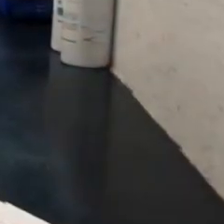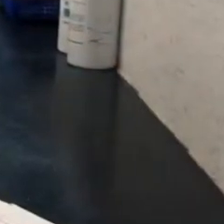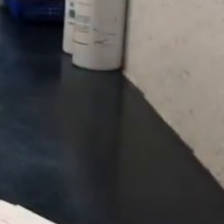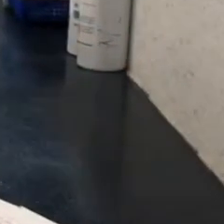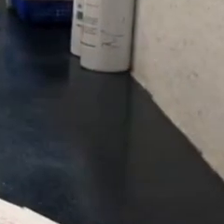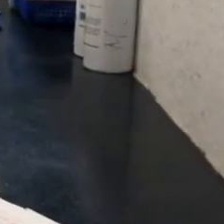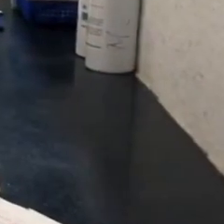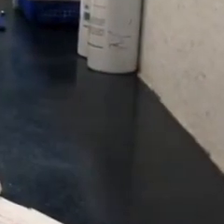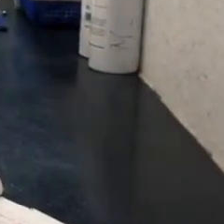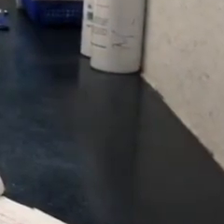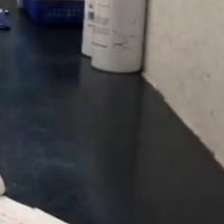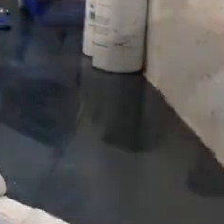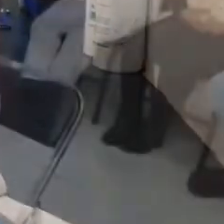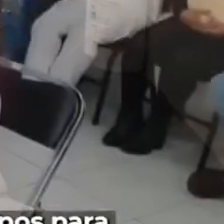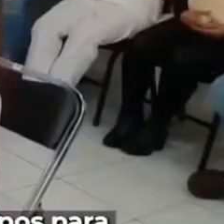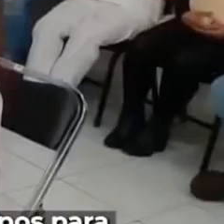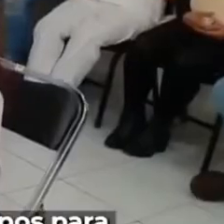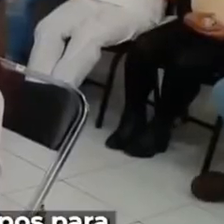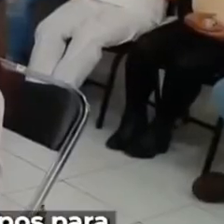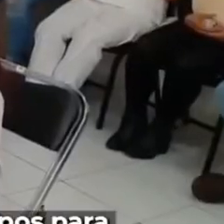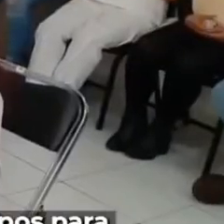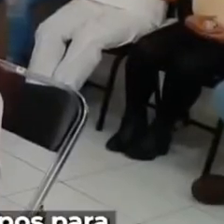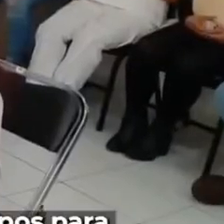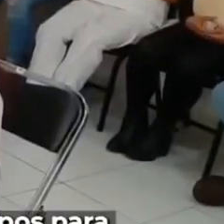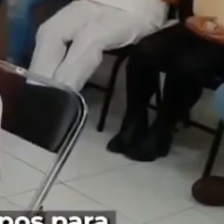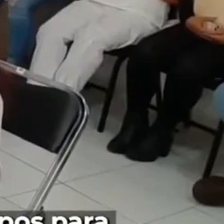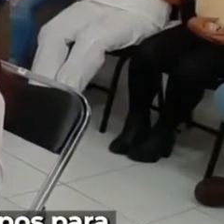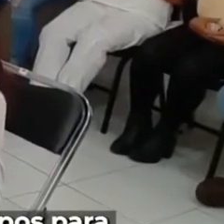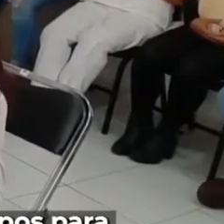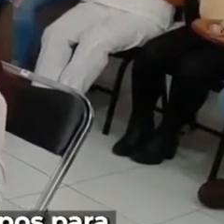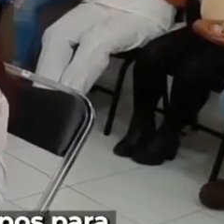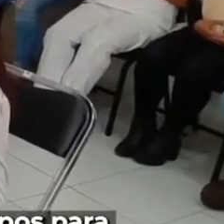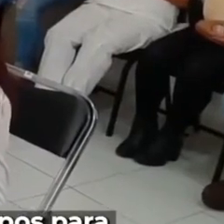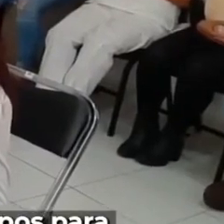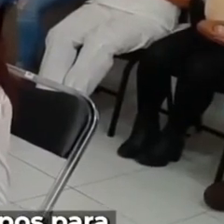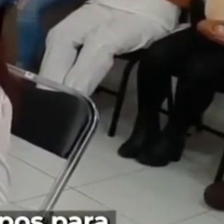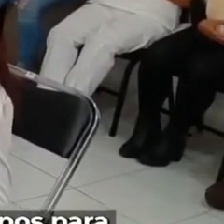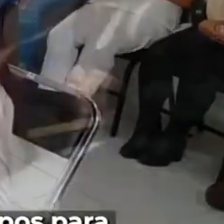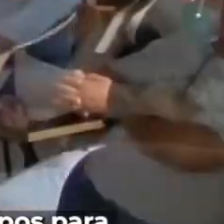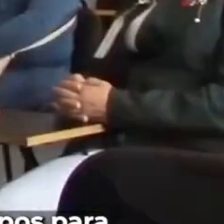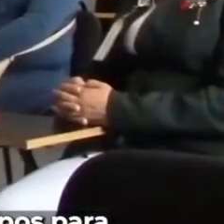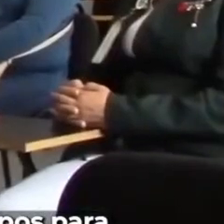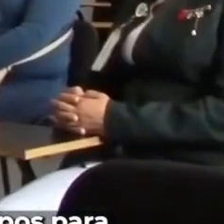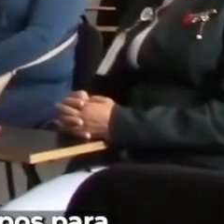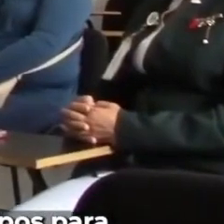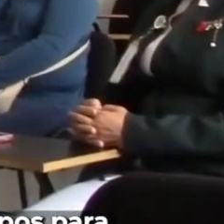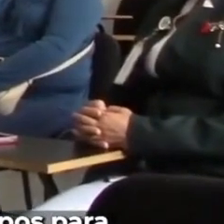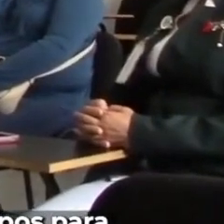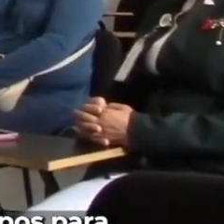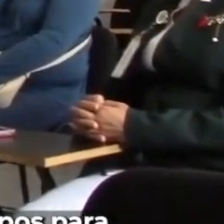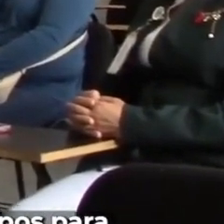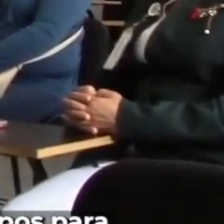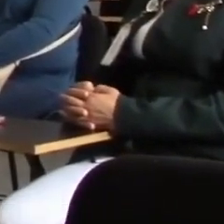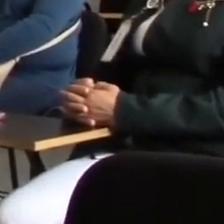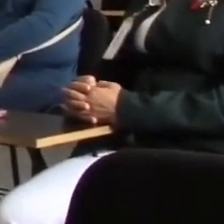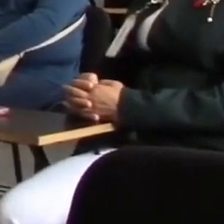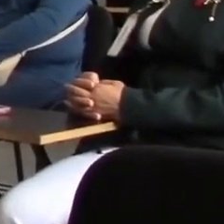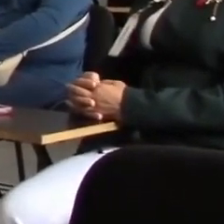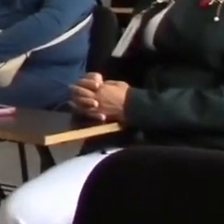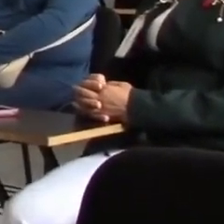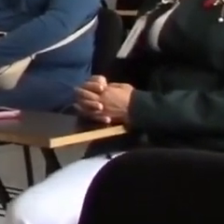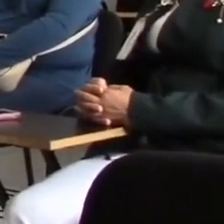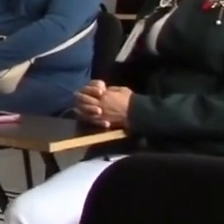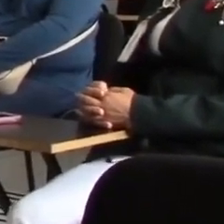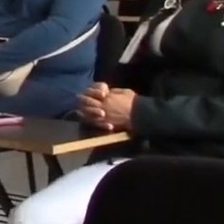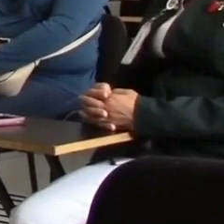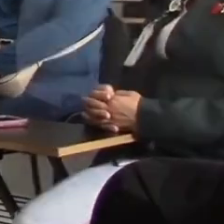de enfermería en todos los turnos. Además, IMSS-Bienestar lleva a cabo el despliegue de equipos para informar a los cuerpos de gobierno sobre el